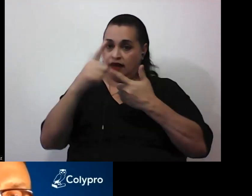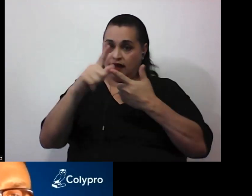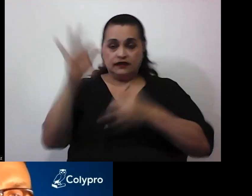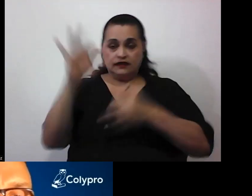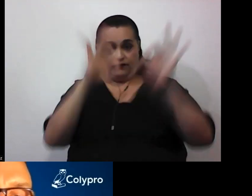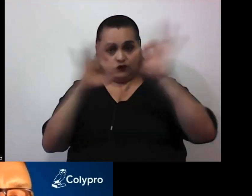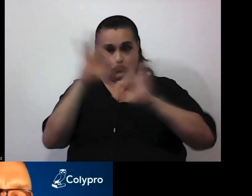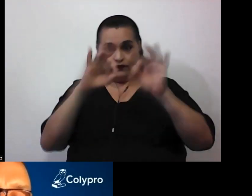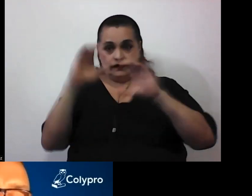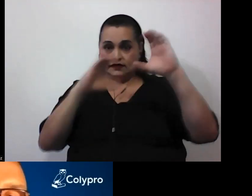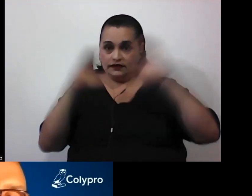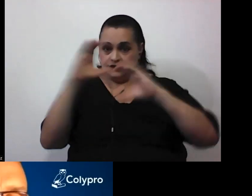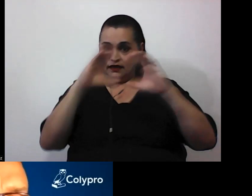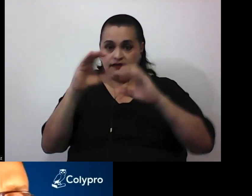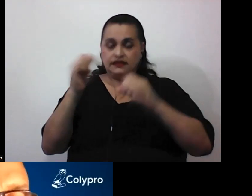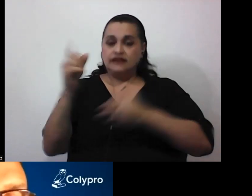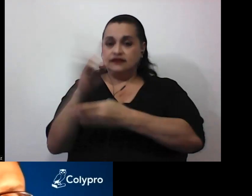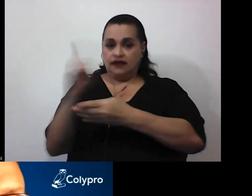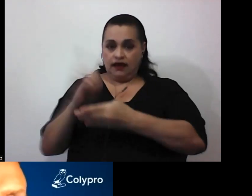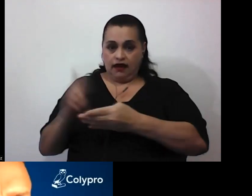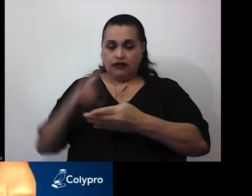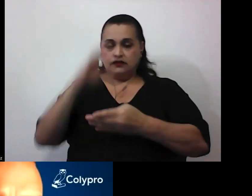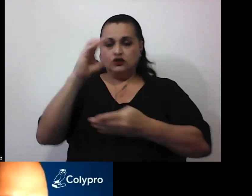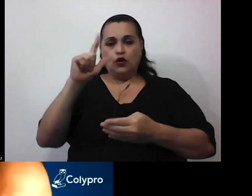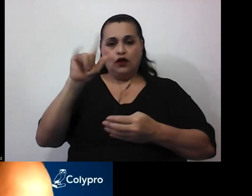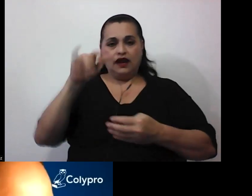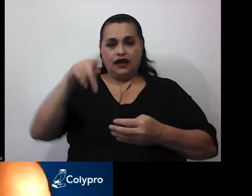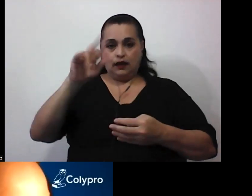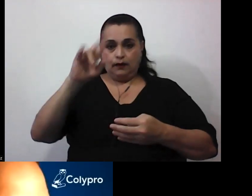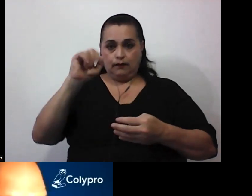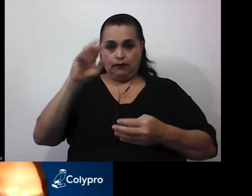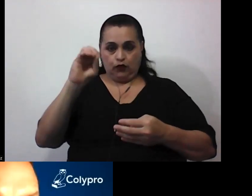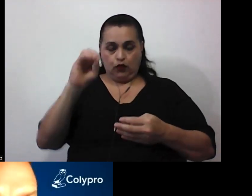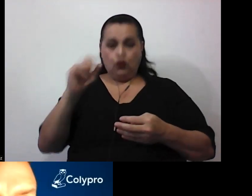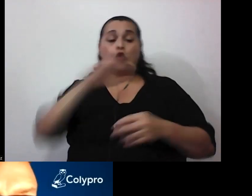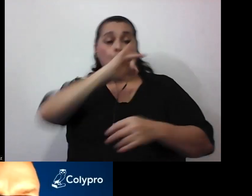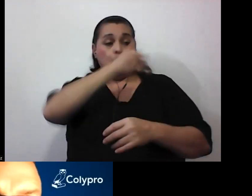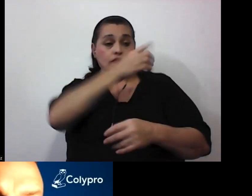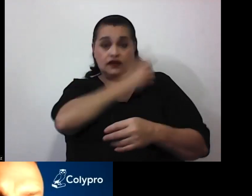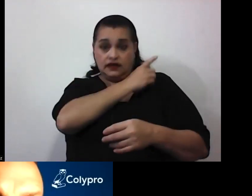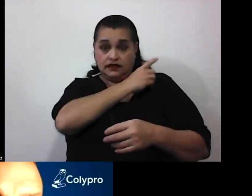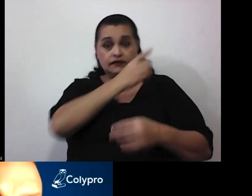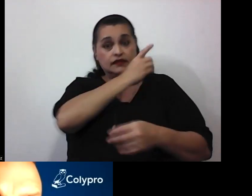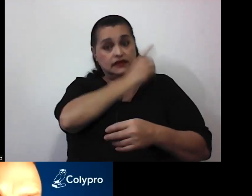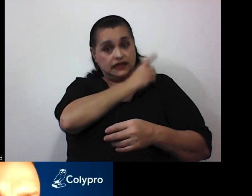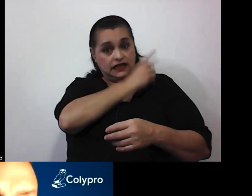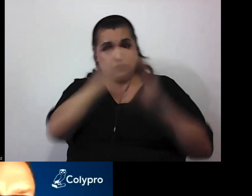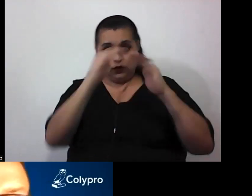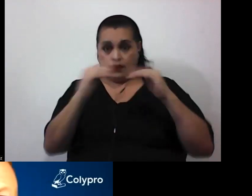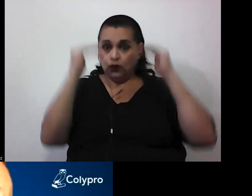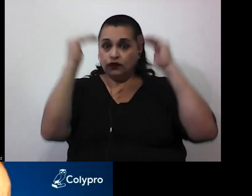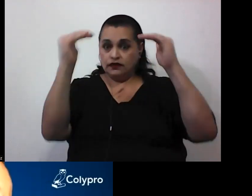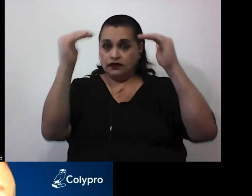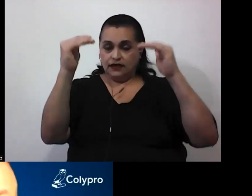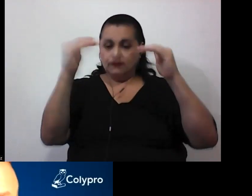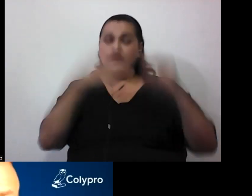Ciencias y Artes Colipro. Para la Junta Directiva y la Dirección Ejecutiva es un